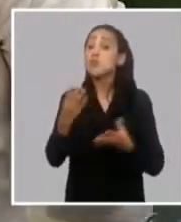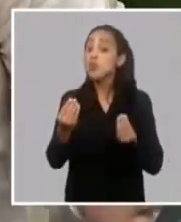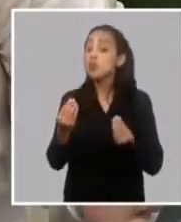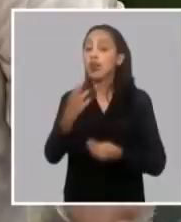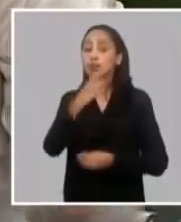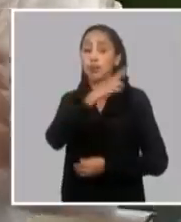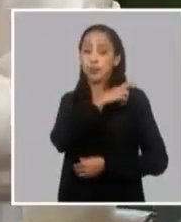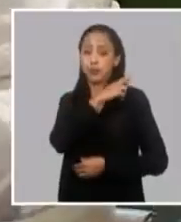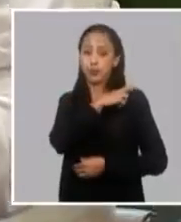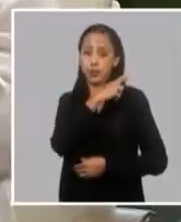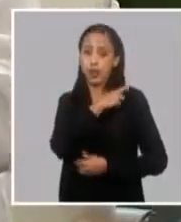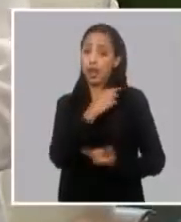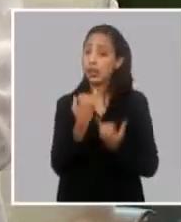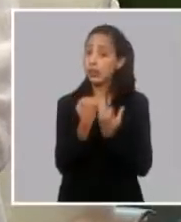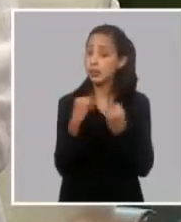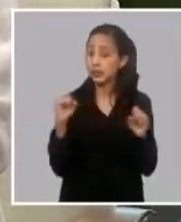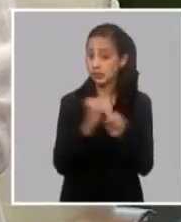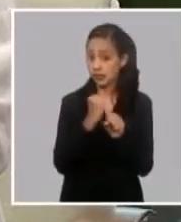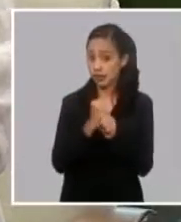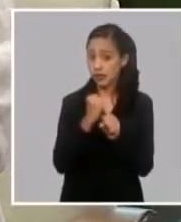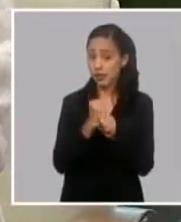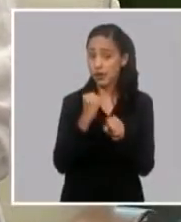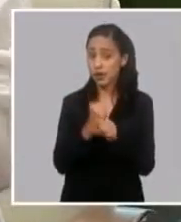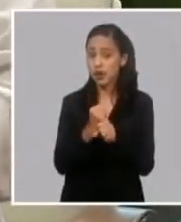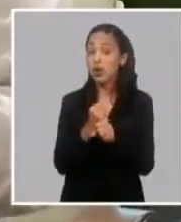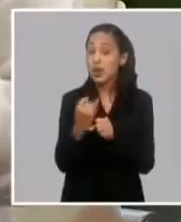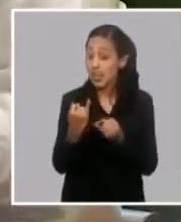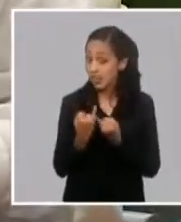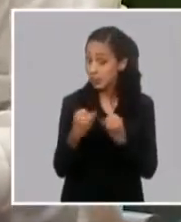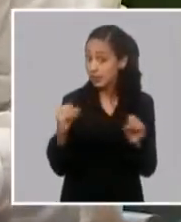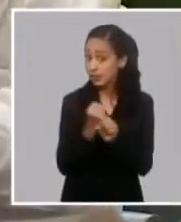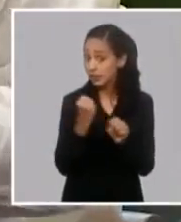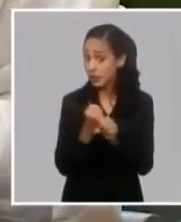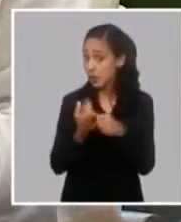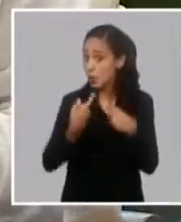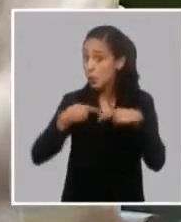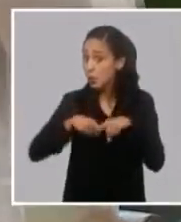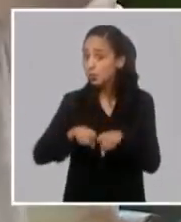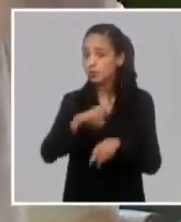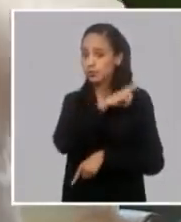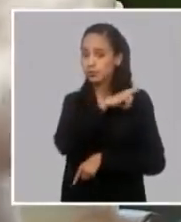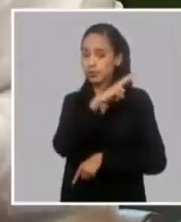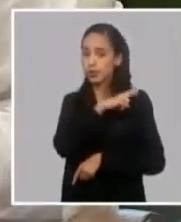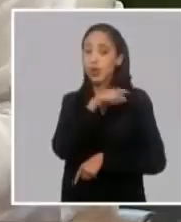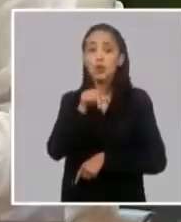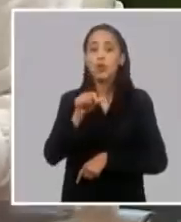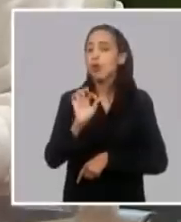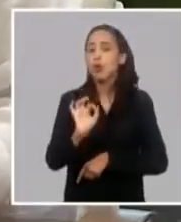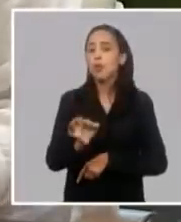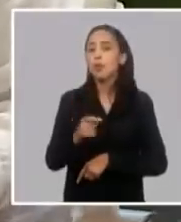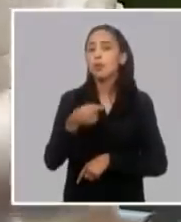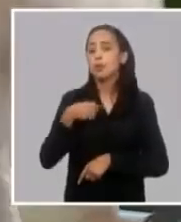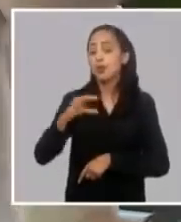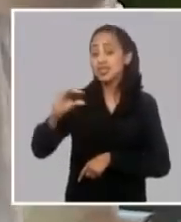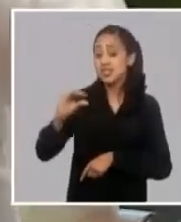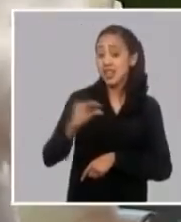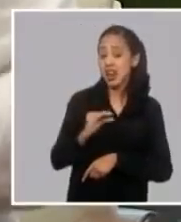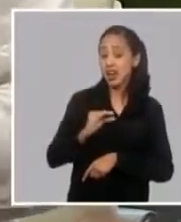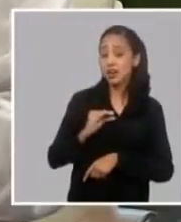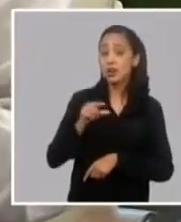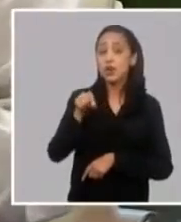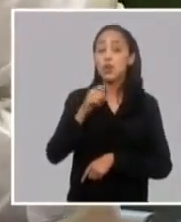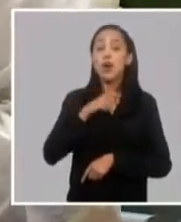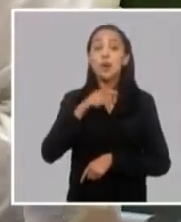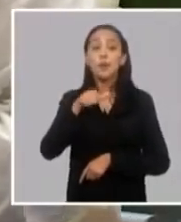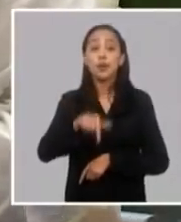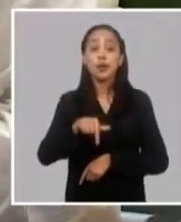decimos que la autonomía viene acompañada de una mayor responsabilidad no es lo mismo que usted pague el salario por una escala que vamos a decir en términos prácticos le bajan de